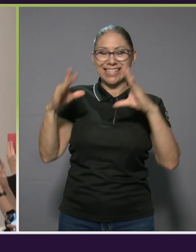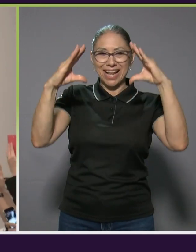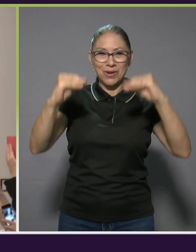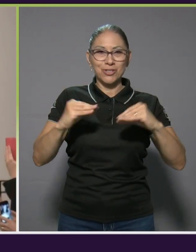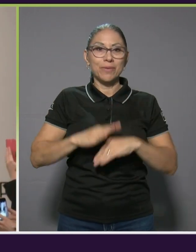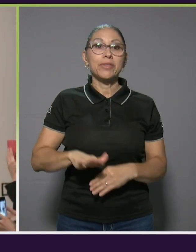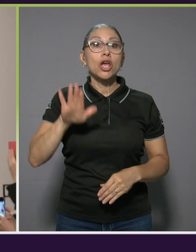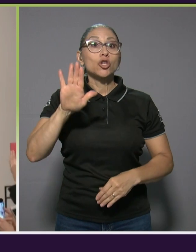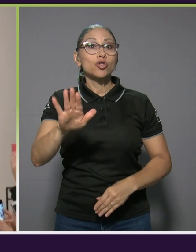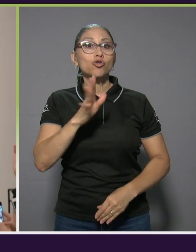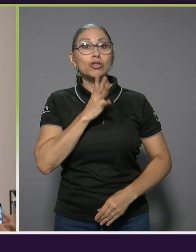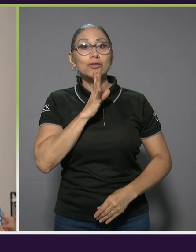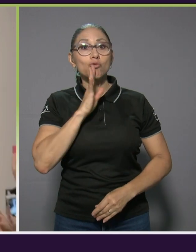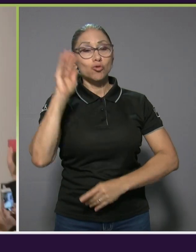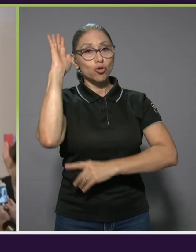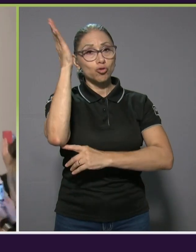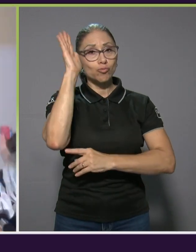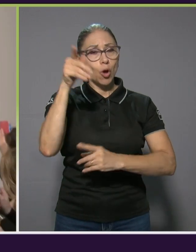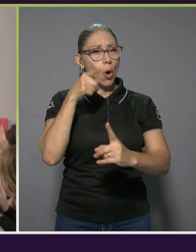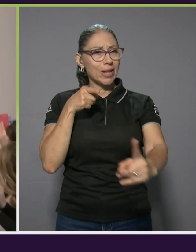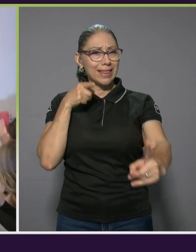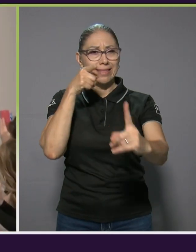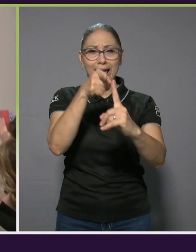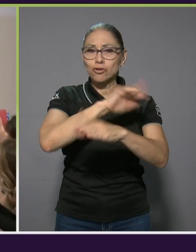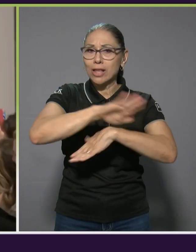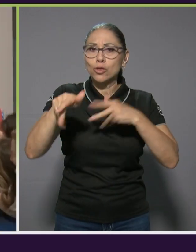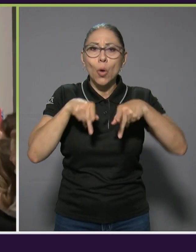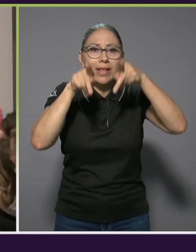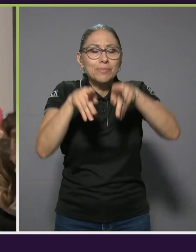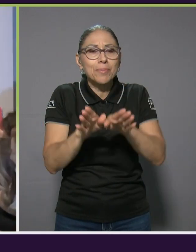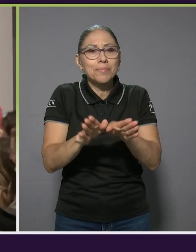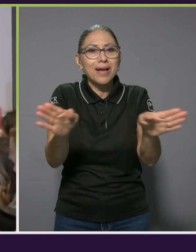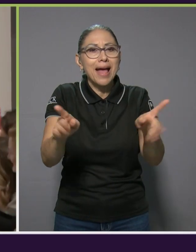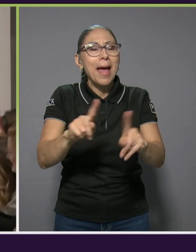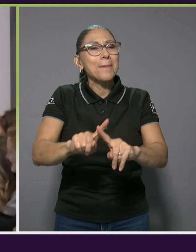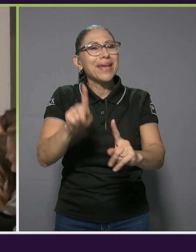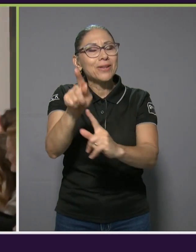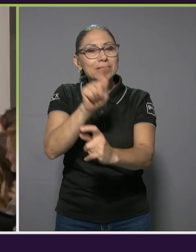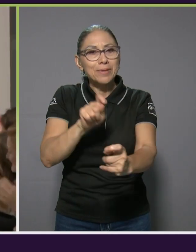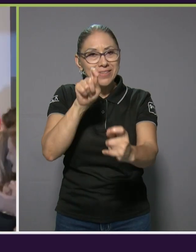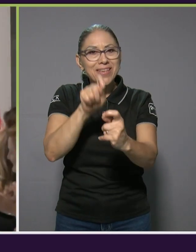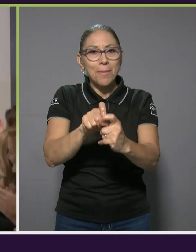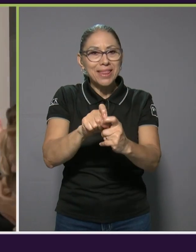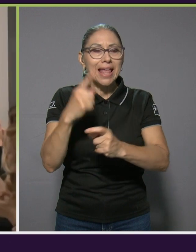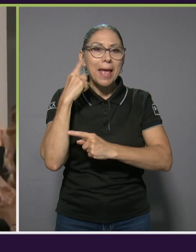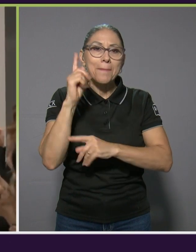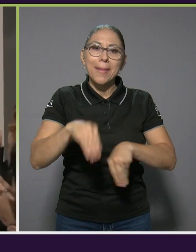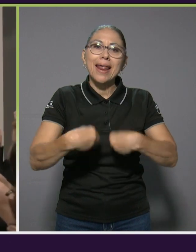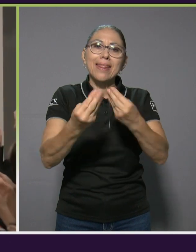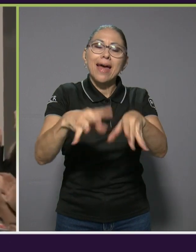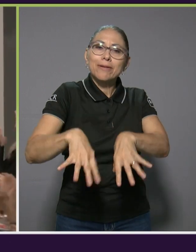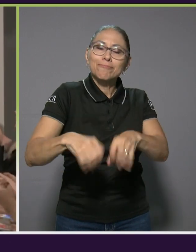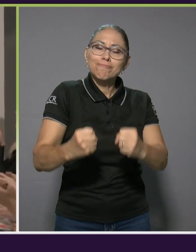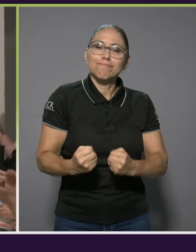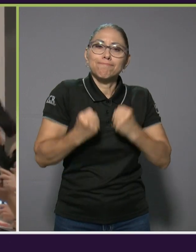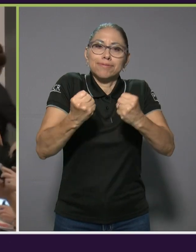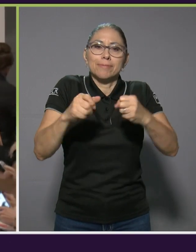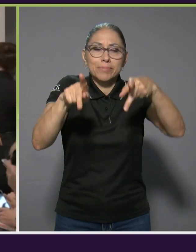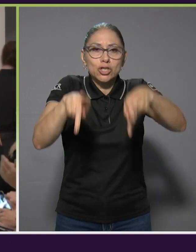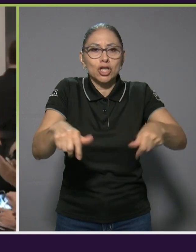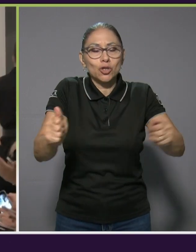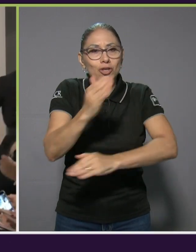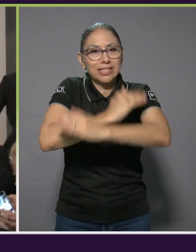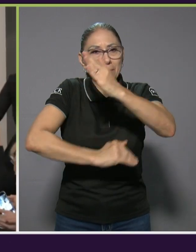discursos están orientados hacia todas las personas, pero específicamente para empoderar a quienes tienen discapacidad,